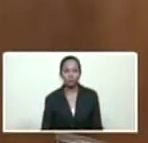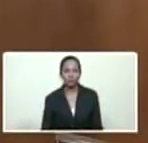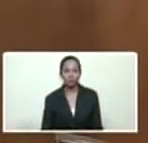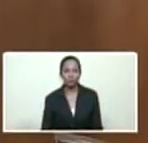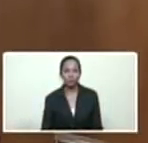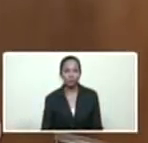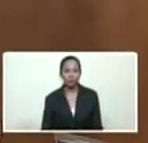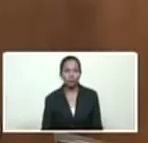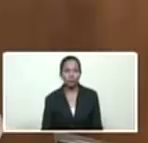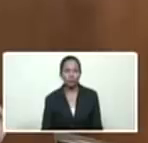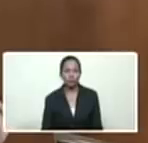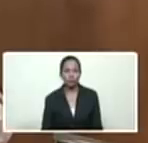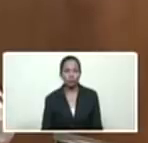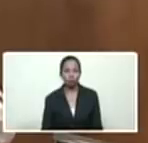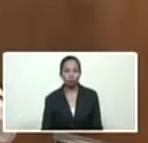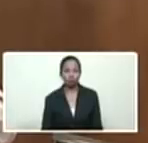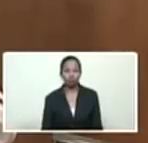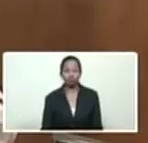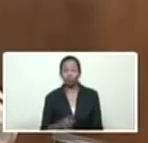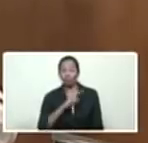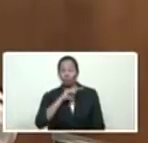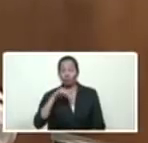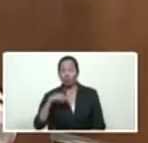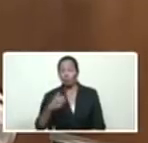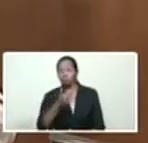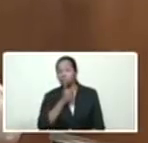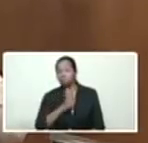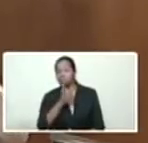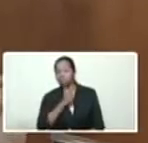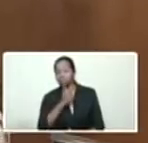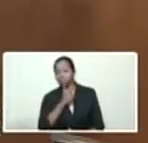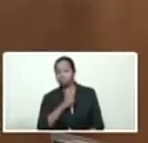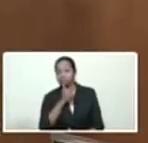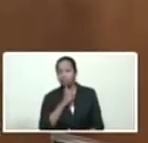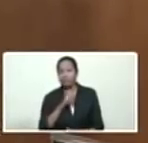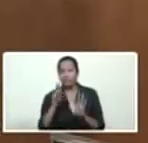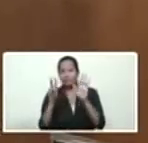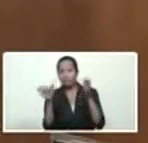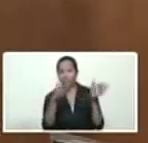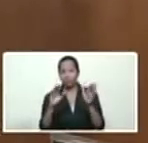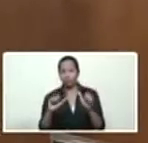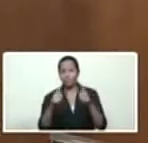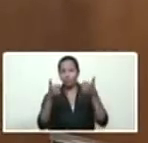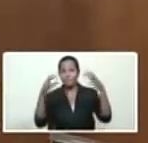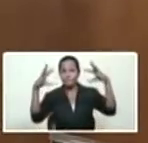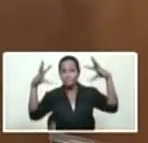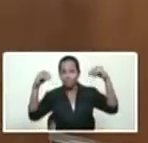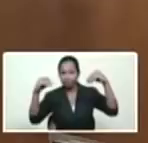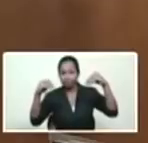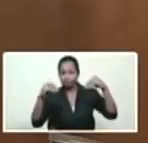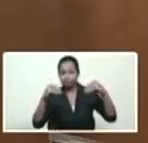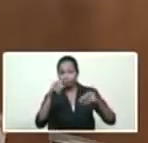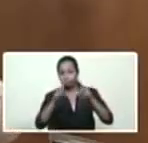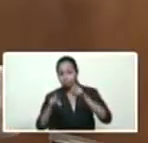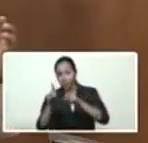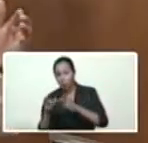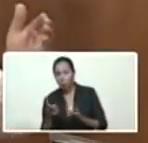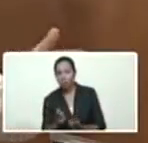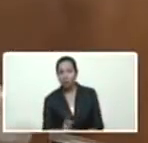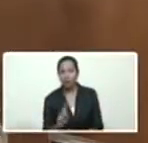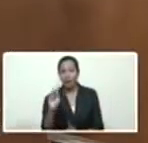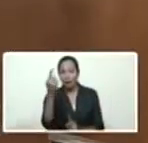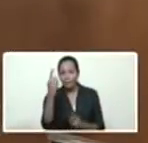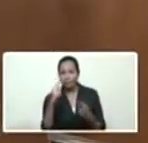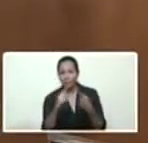que hemos venido soportando ya desde el 7 de marzo en varias fases, como saben ustedes. La primera